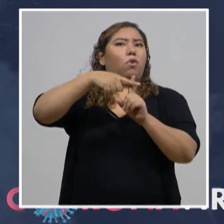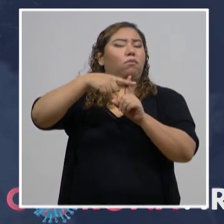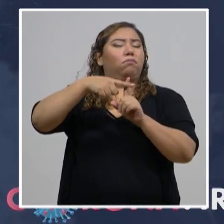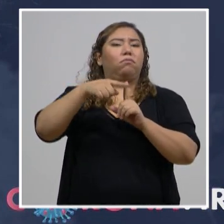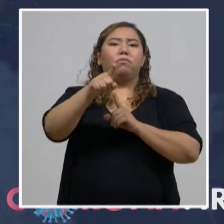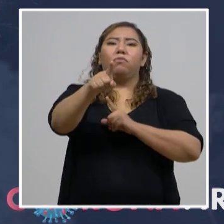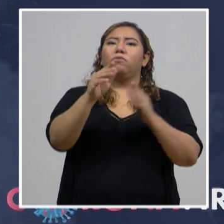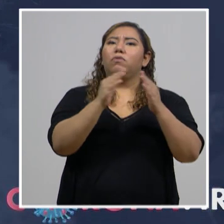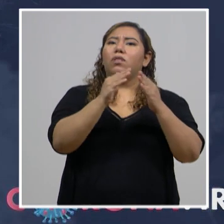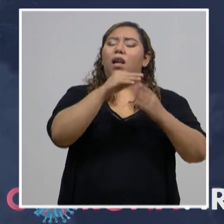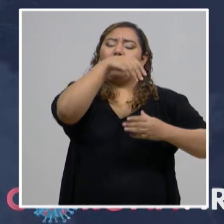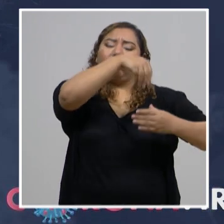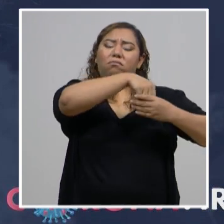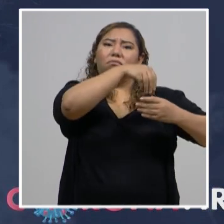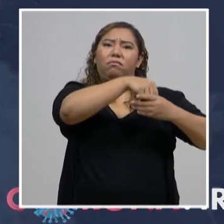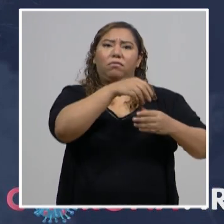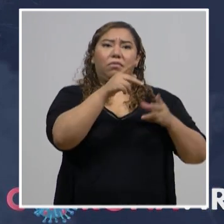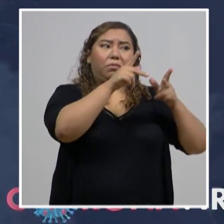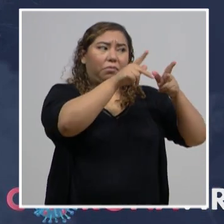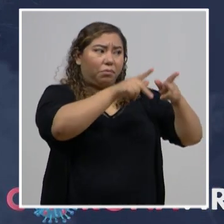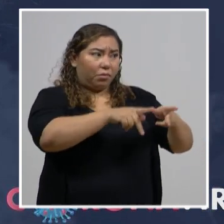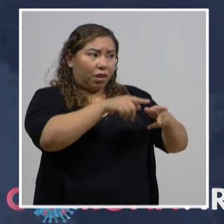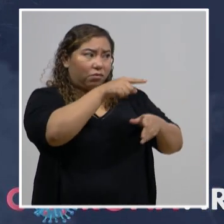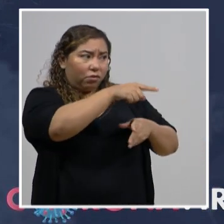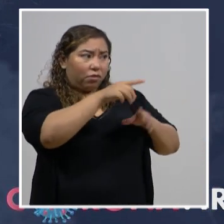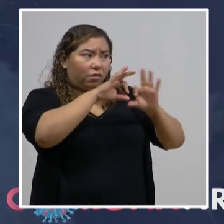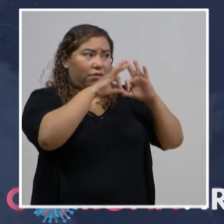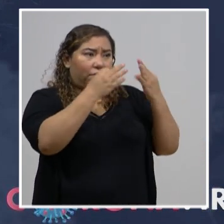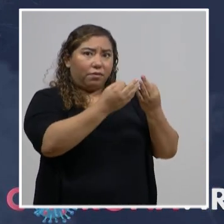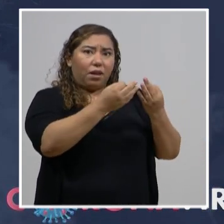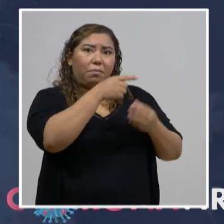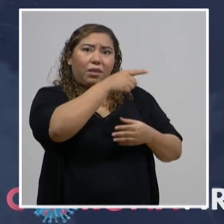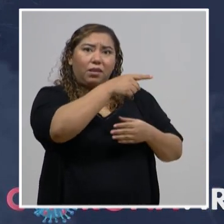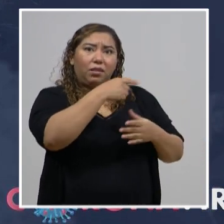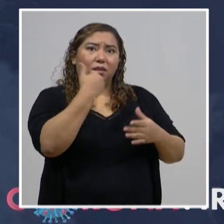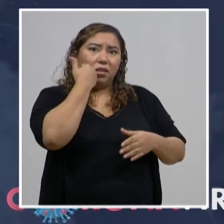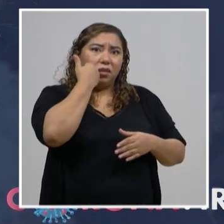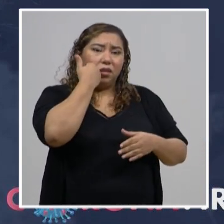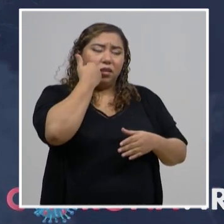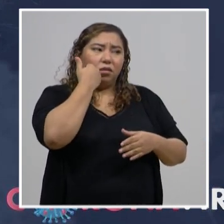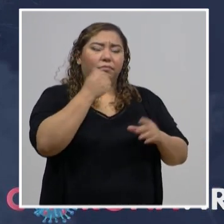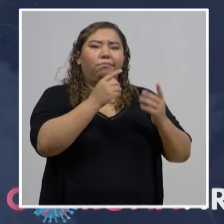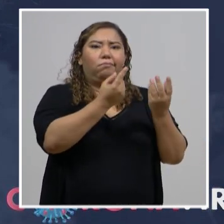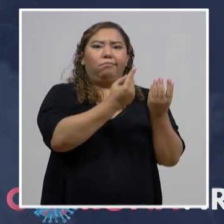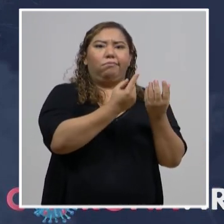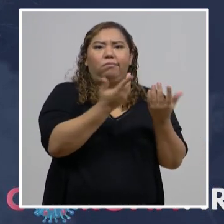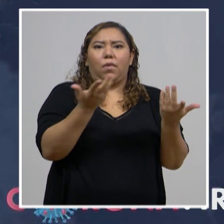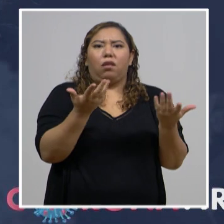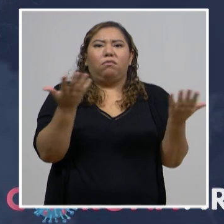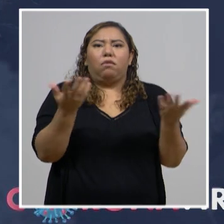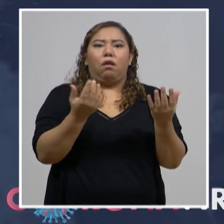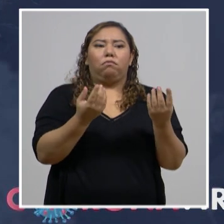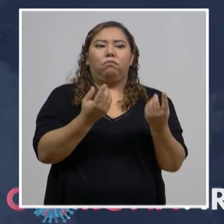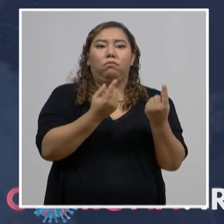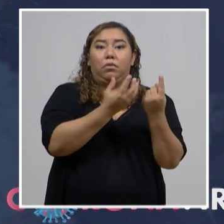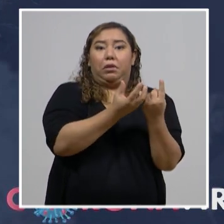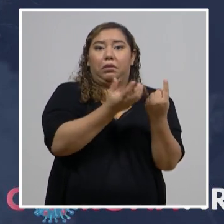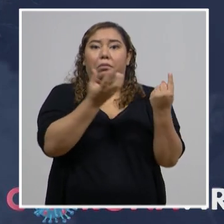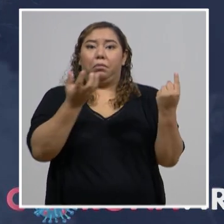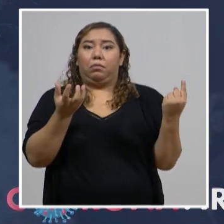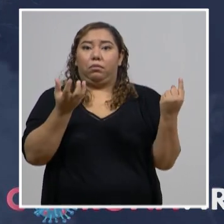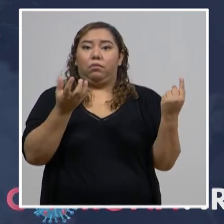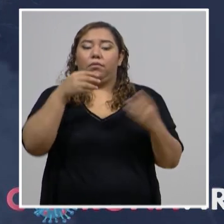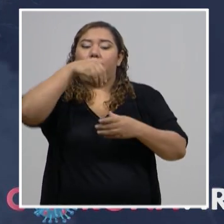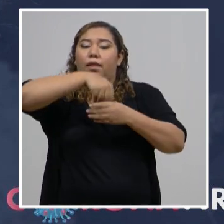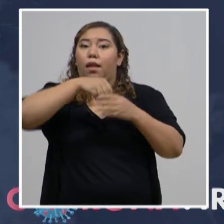presenta sintomatología, no olvide mantener el distanciamiento físico incluso dentro de su vivienda. Muy importante,